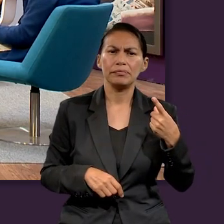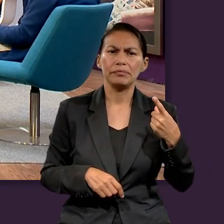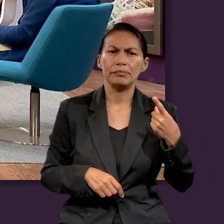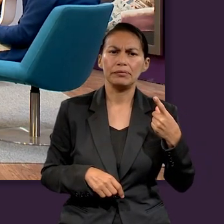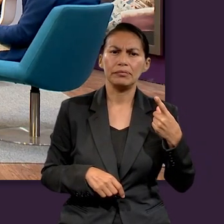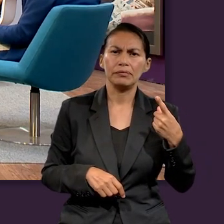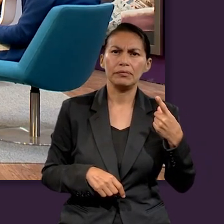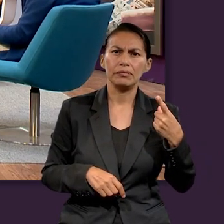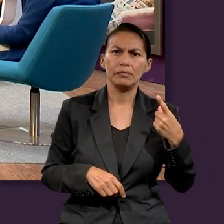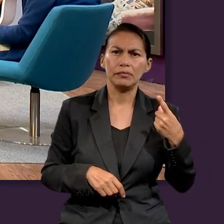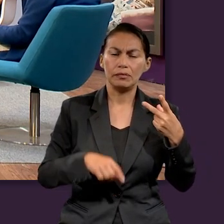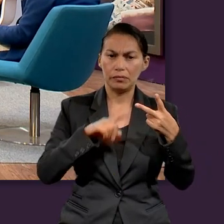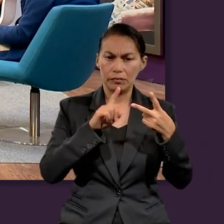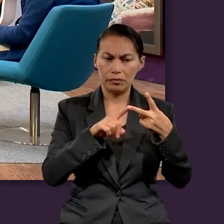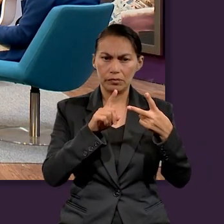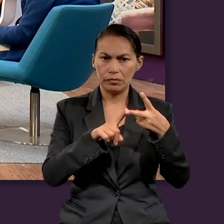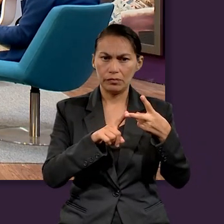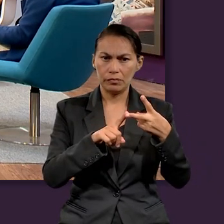Sí.